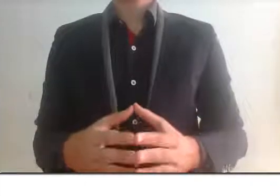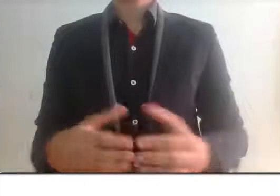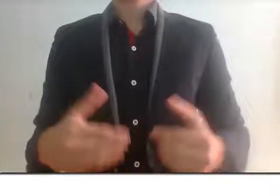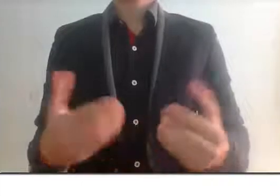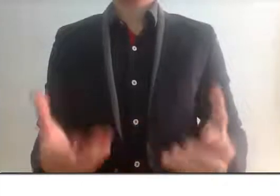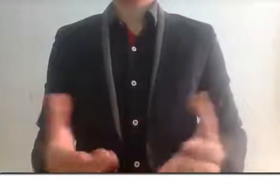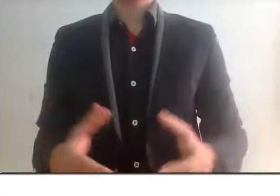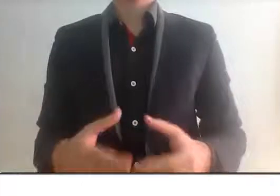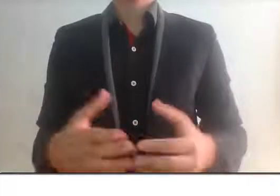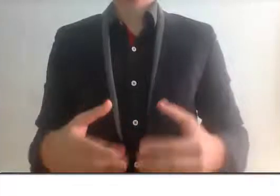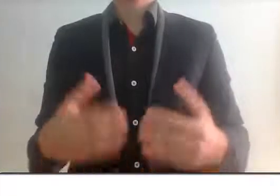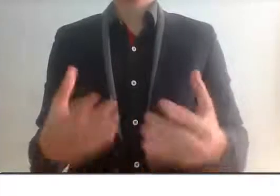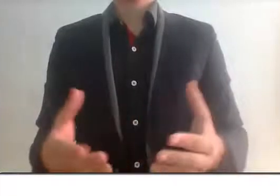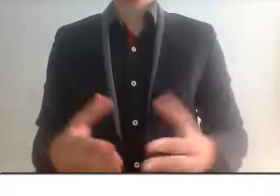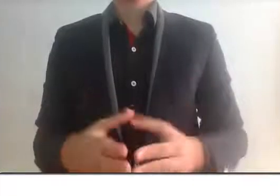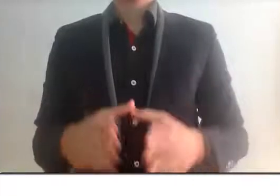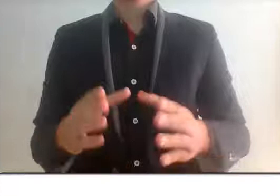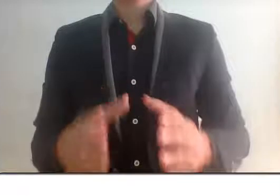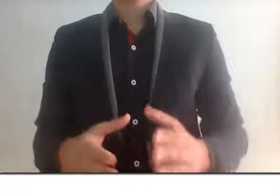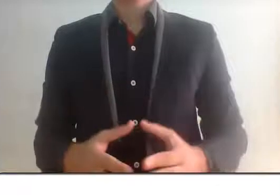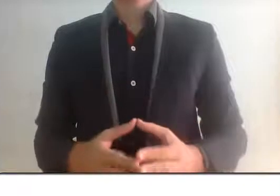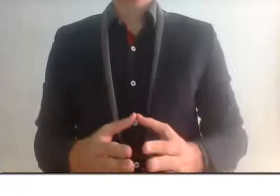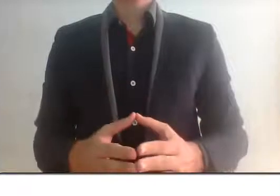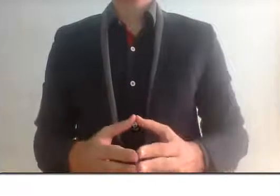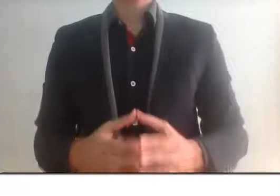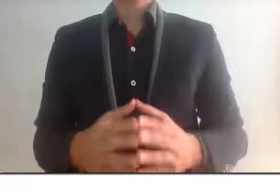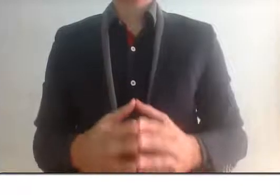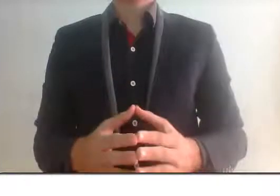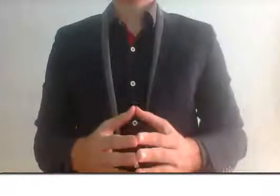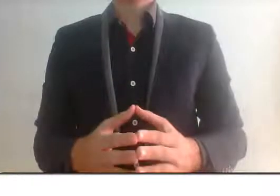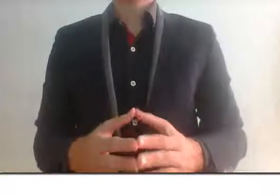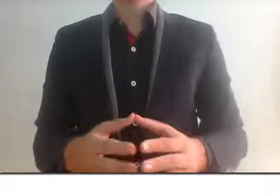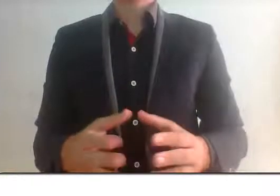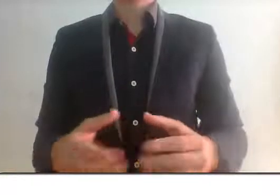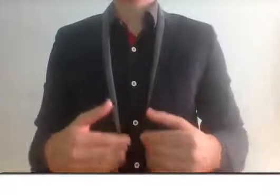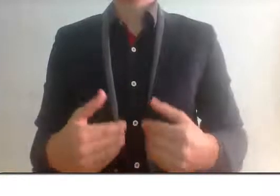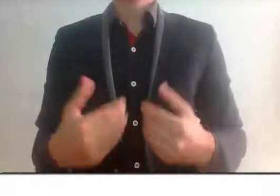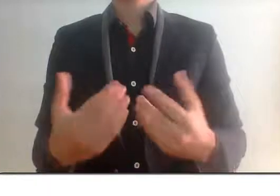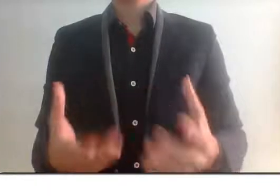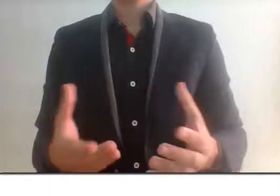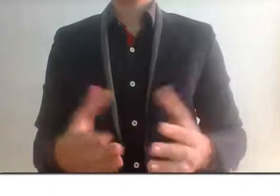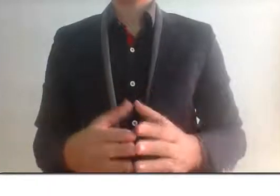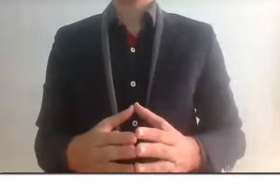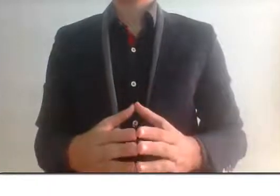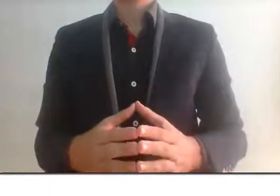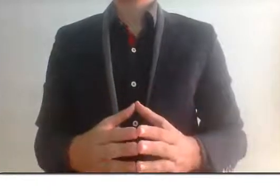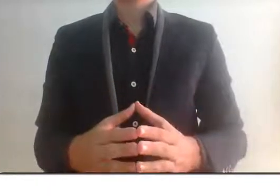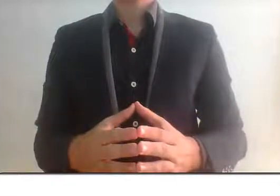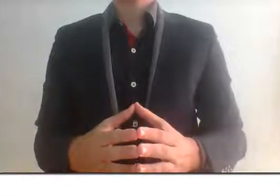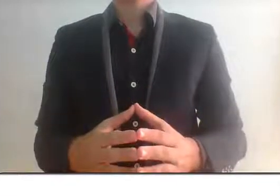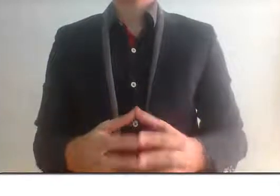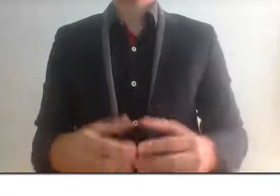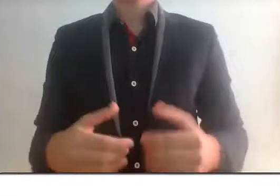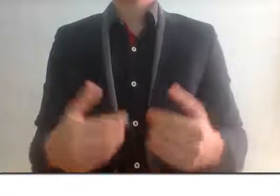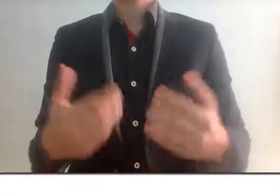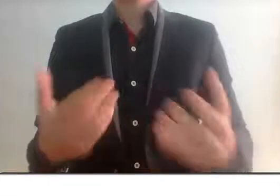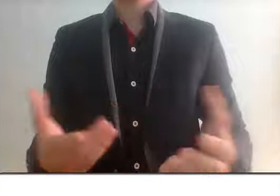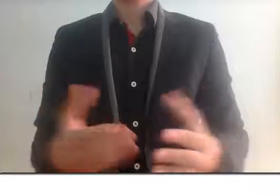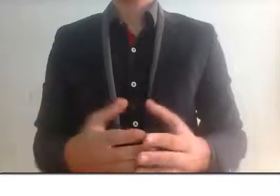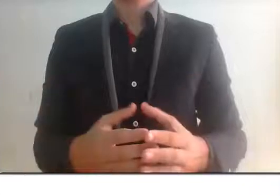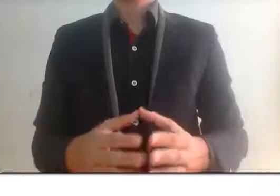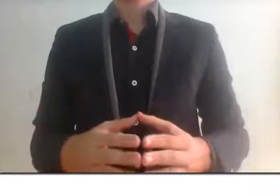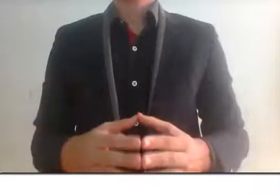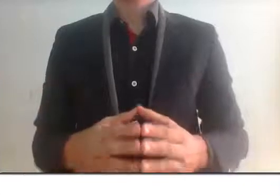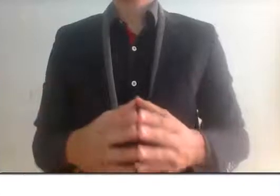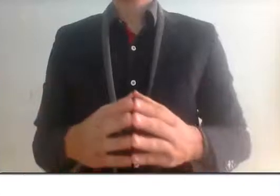las políticas de austeridad del actual gobierno, donde bueno, según los lineamientos por los cuales se obtuvieron estos ingresos o estos